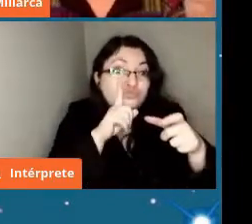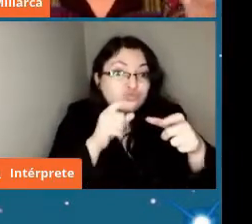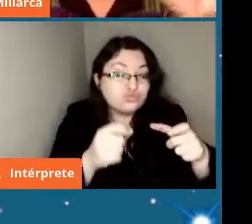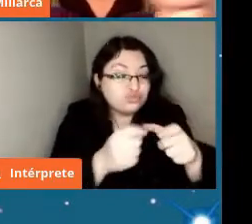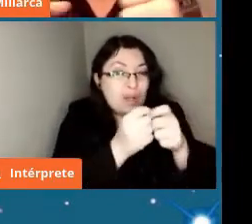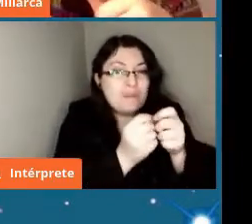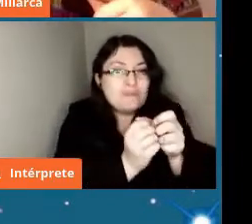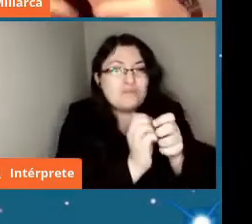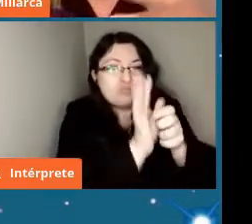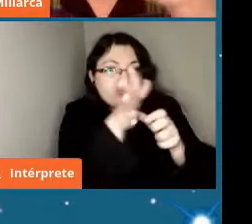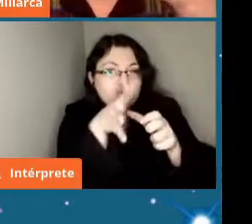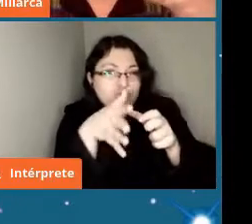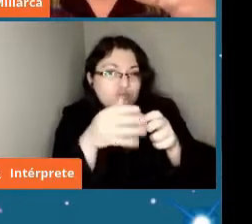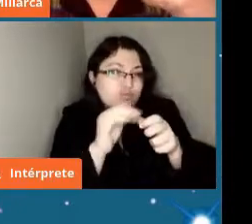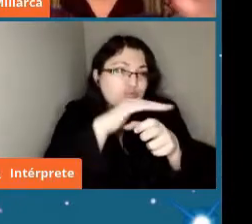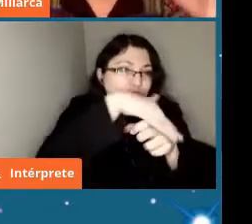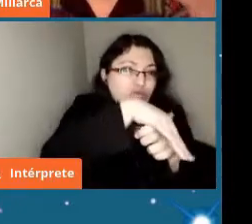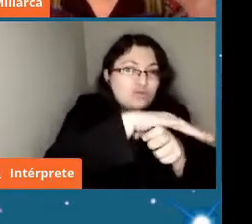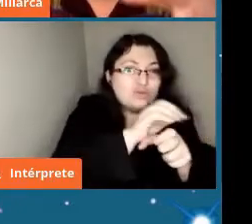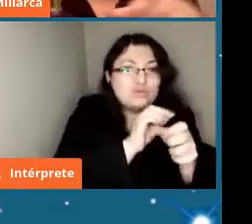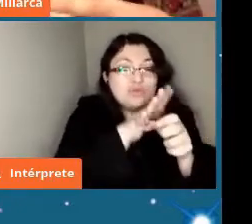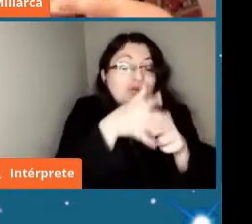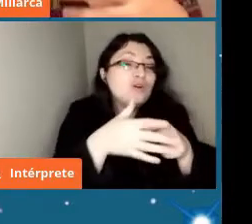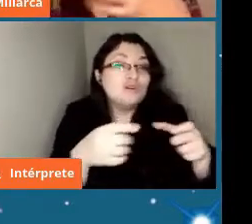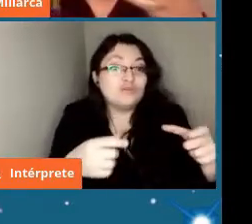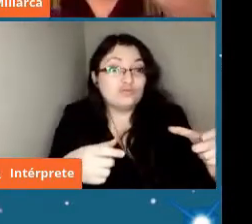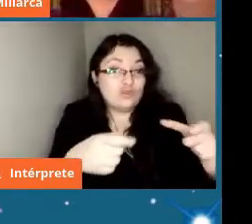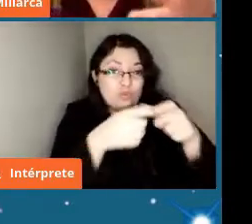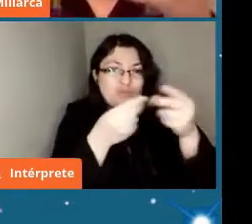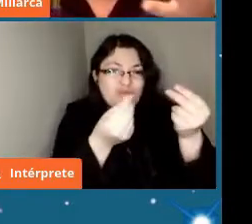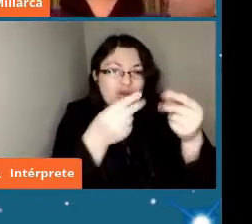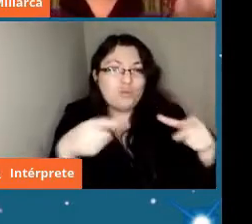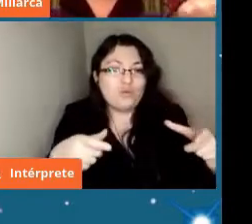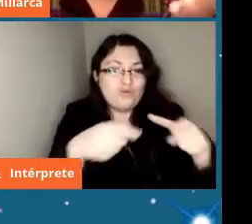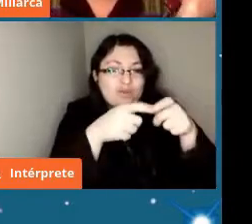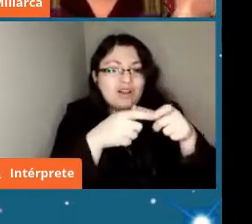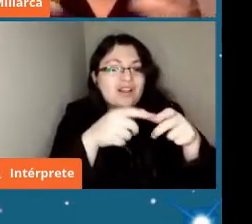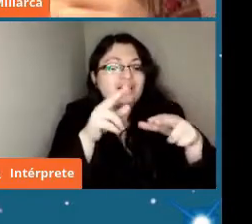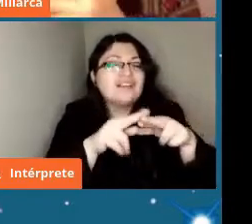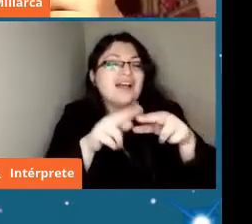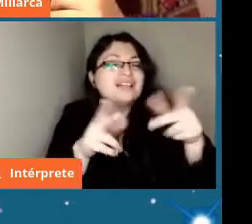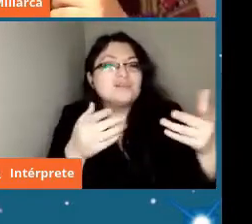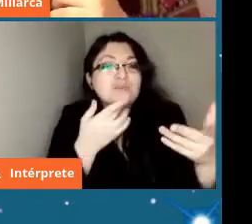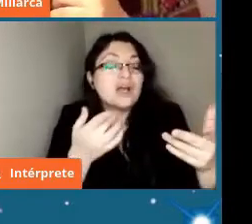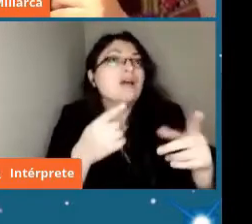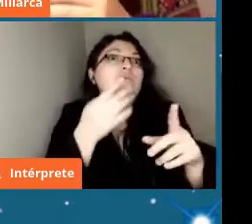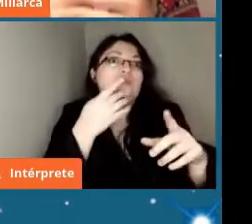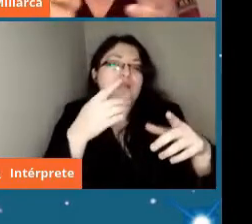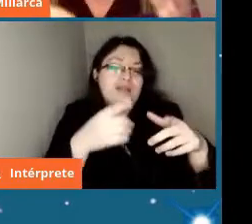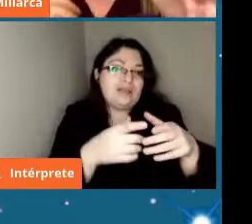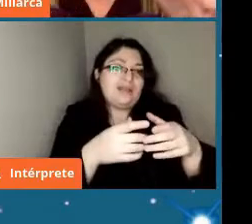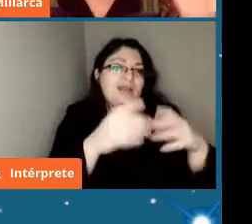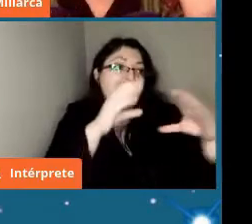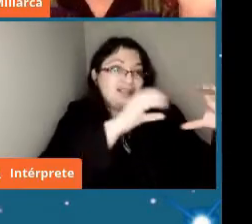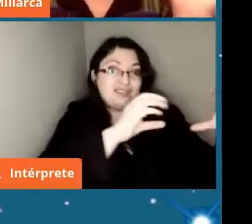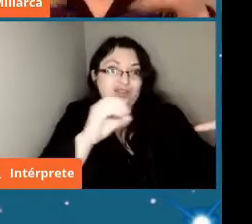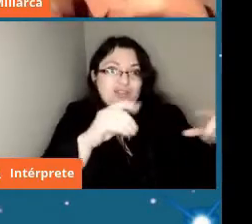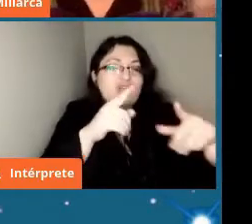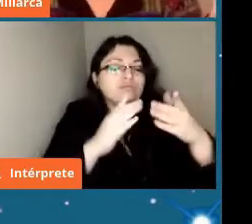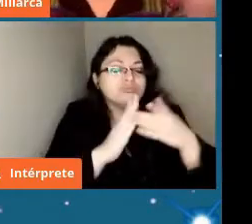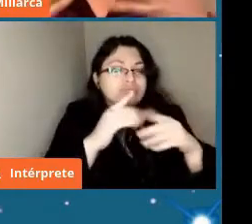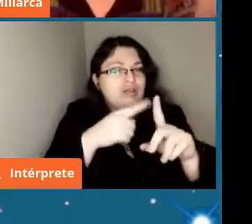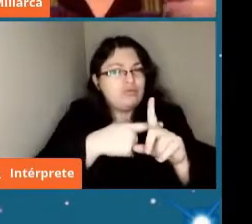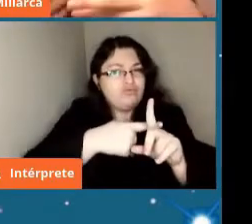material que se ha ido acretando y que se genera la diferenciación planetaria por el aumento de temperatura en estas entidades planetarias